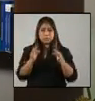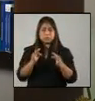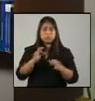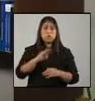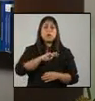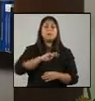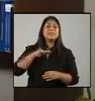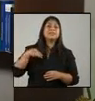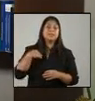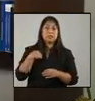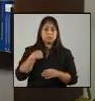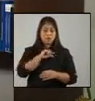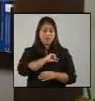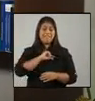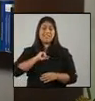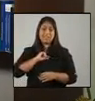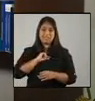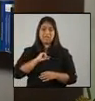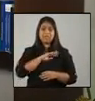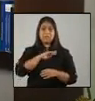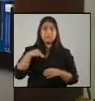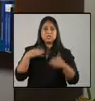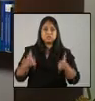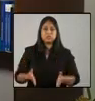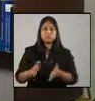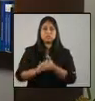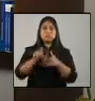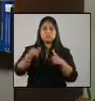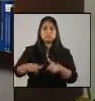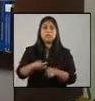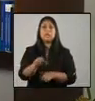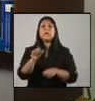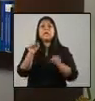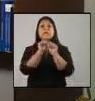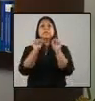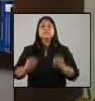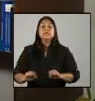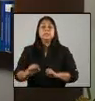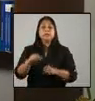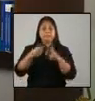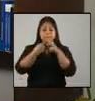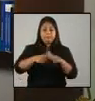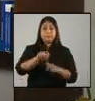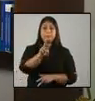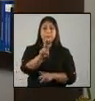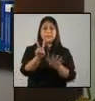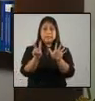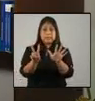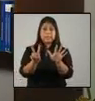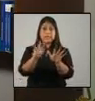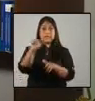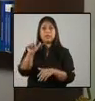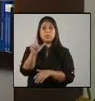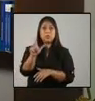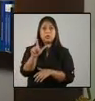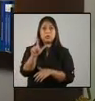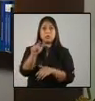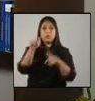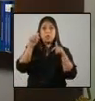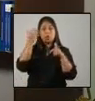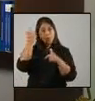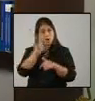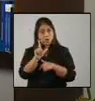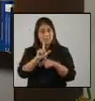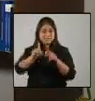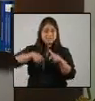COPRECOVID, el sistema que regirá a partir del 27 de julio, es decir, de mañana en 15 días.